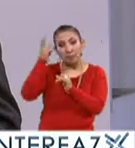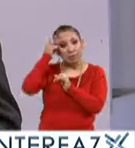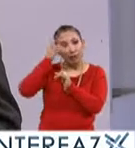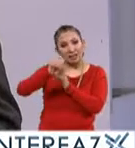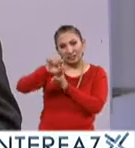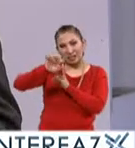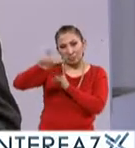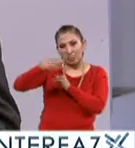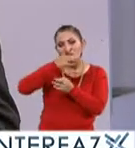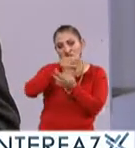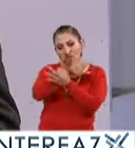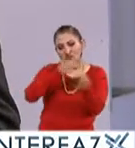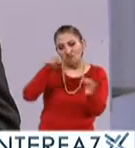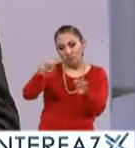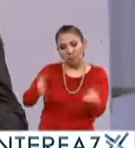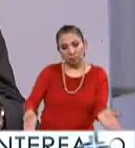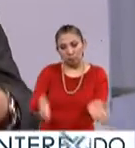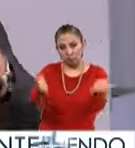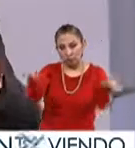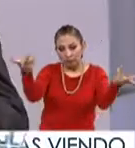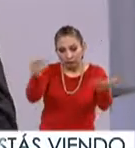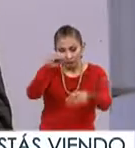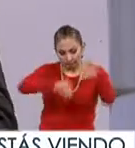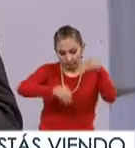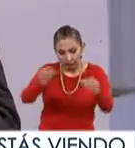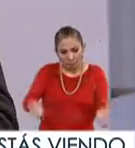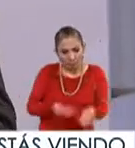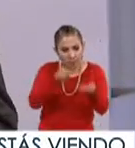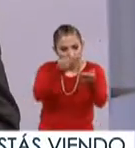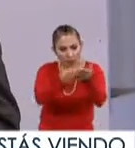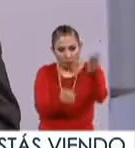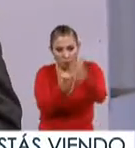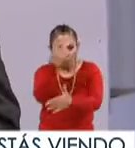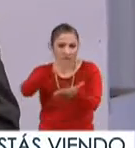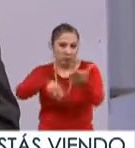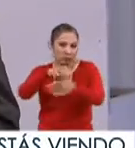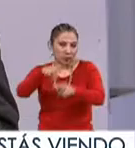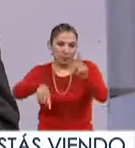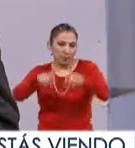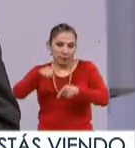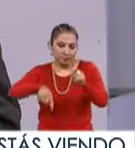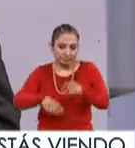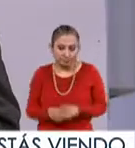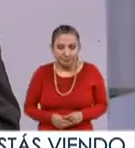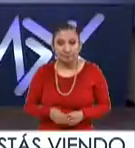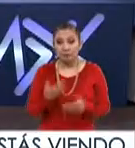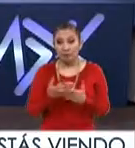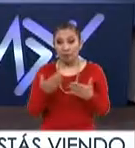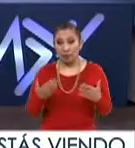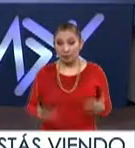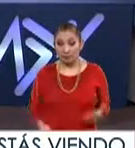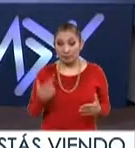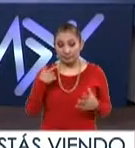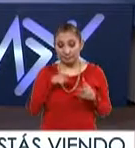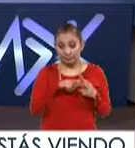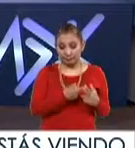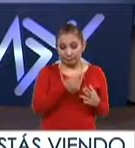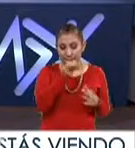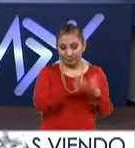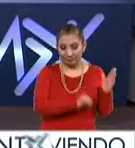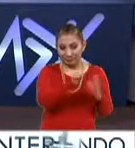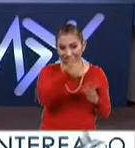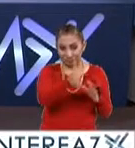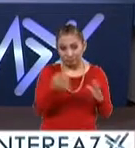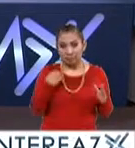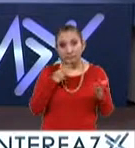Secretaría de Educación Pública impulsarlos, construirlos, impulsarlos, renovarlos según sea el caso. En esta ocasión, a partir del mes de